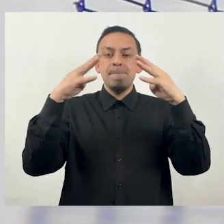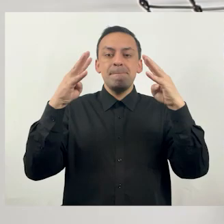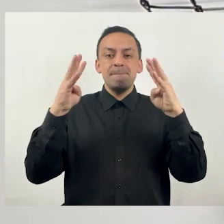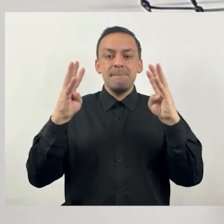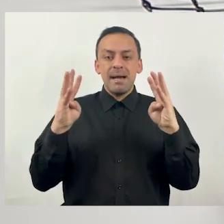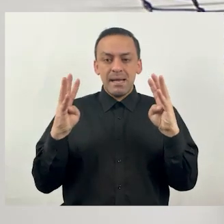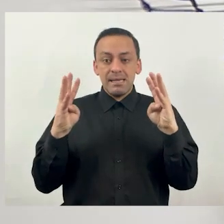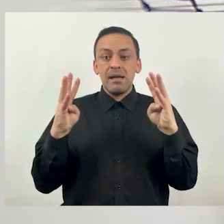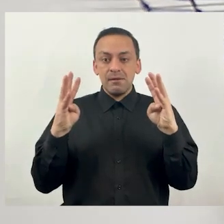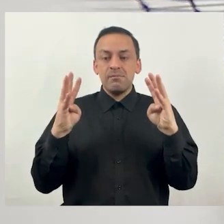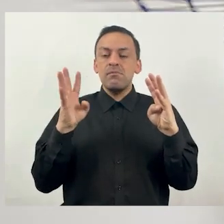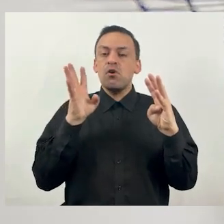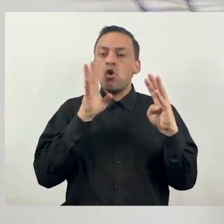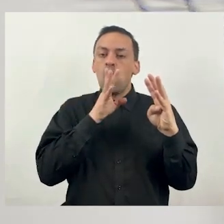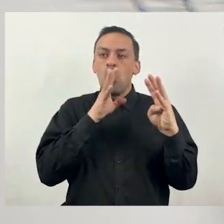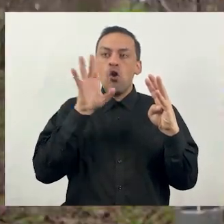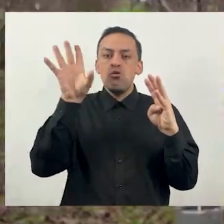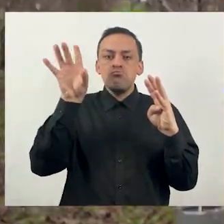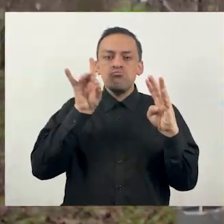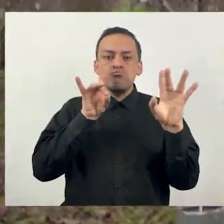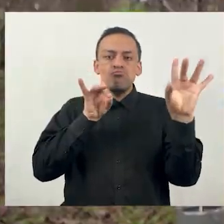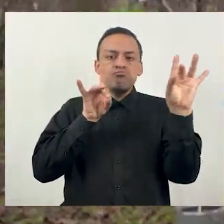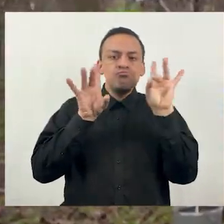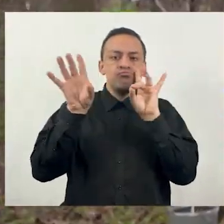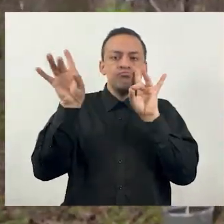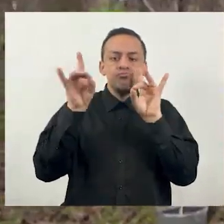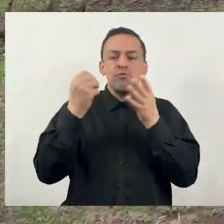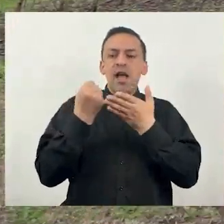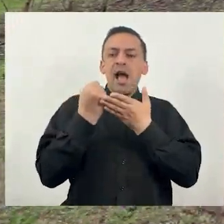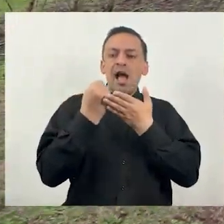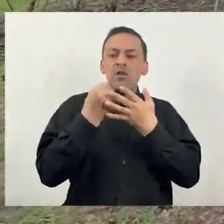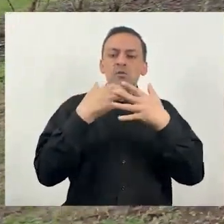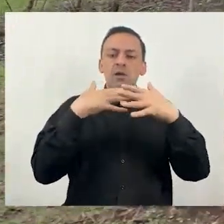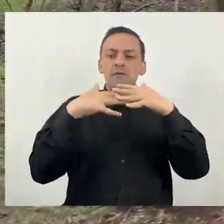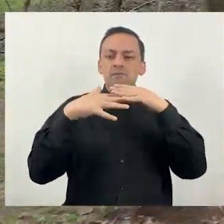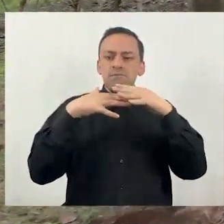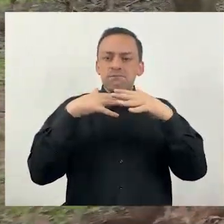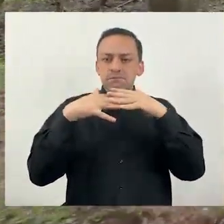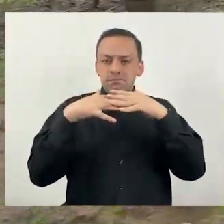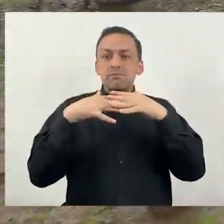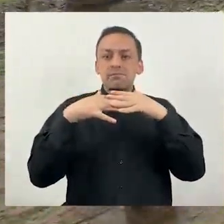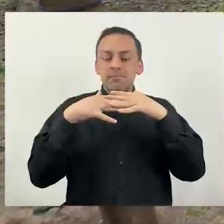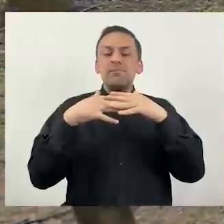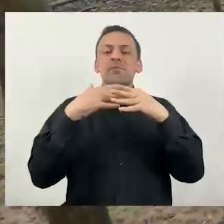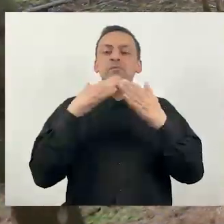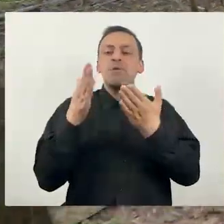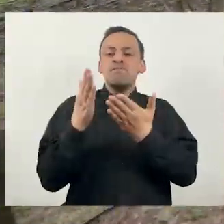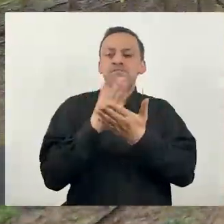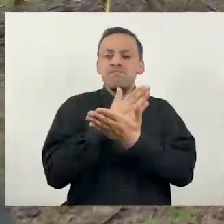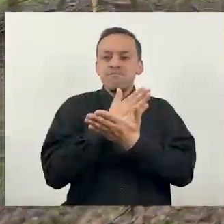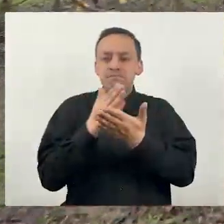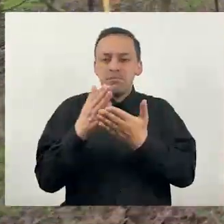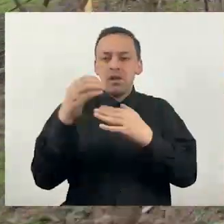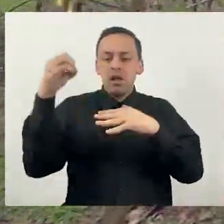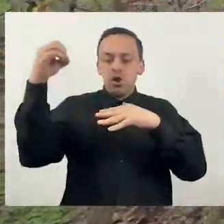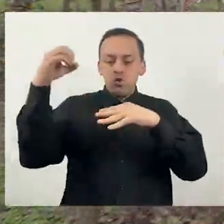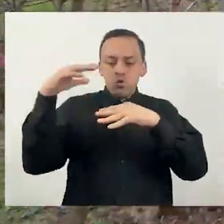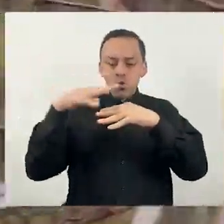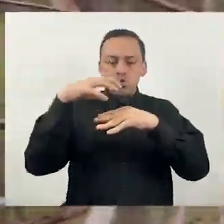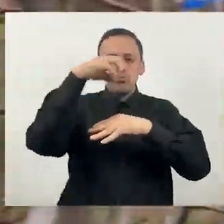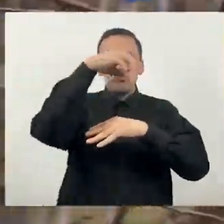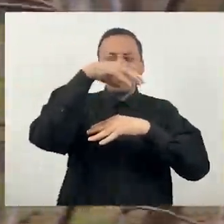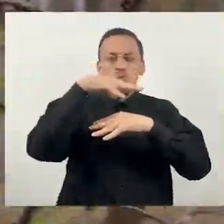en el fondo te permite a ti reducir las condiciones de radiación que generan el daño por sol y descartándola,